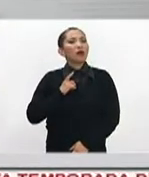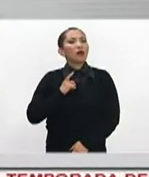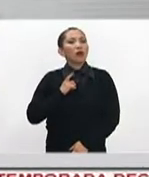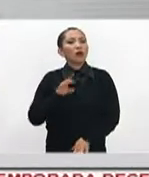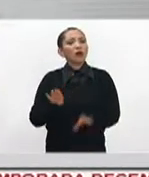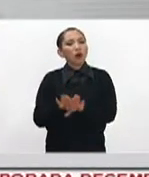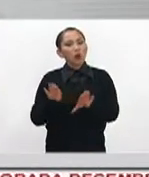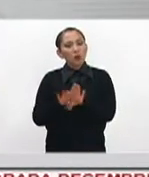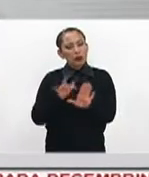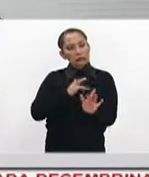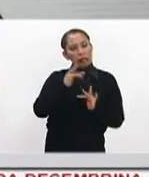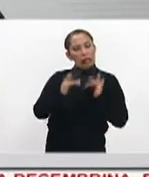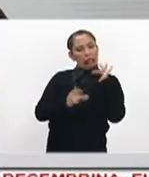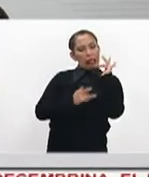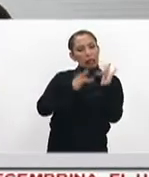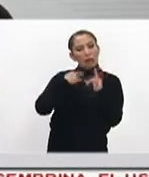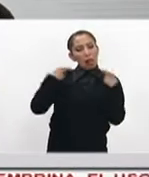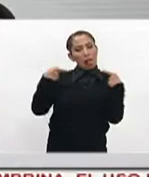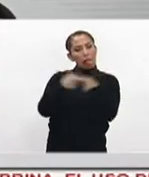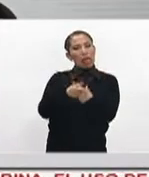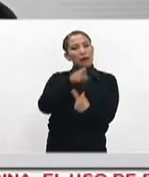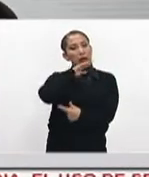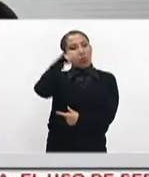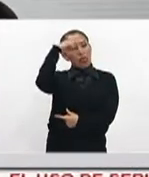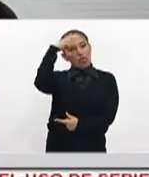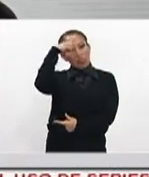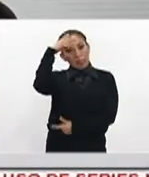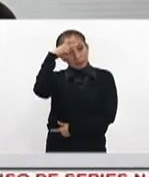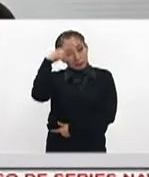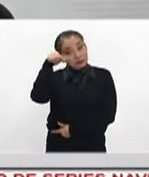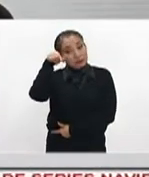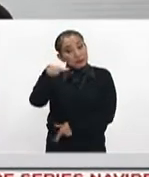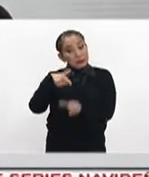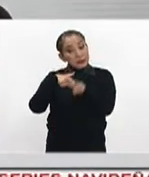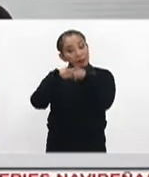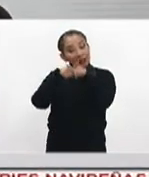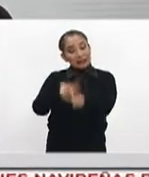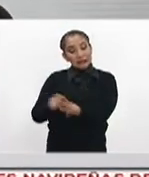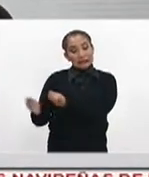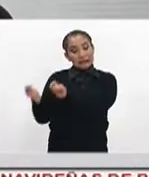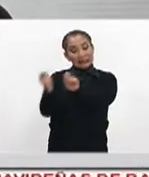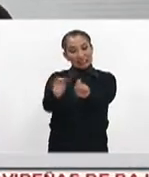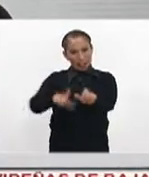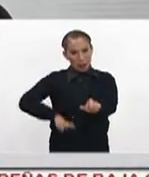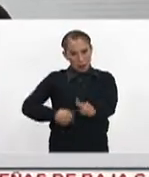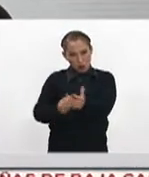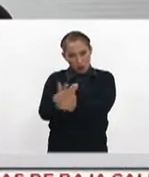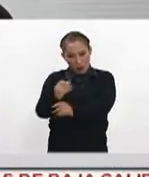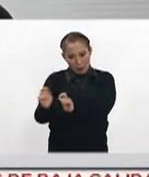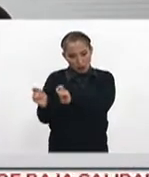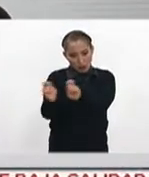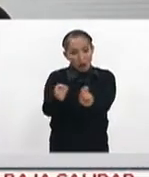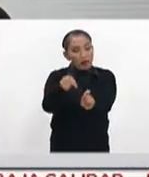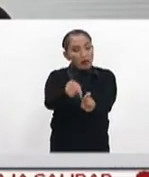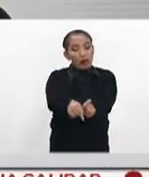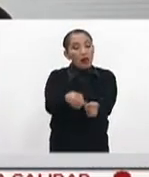interpretaciones incorrectas. La continuidad gubernamental es